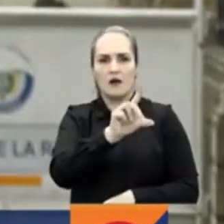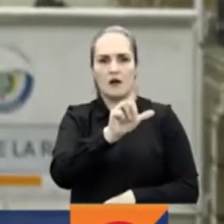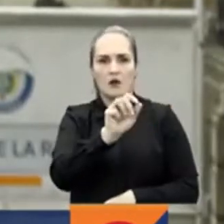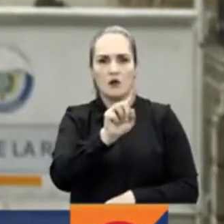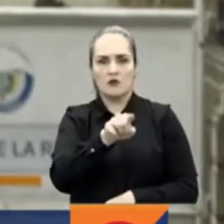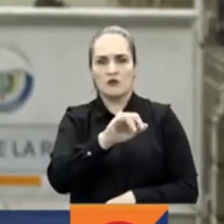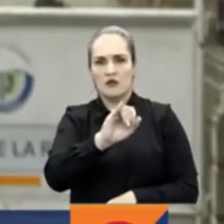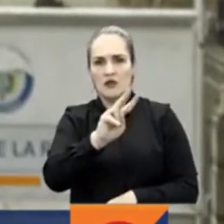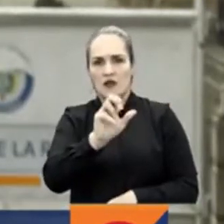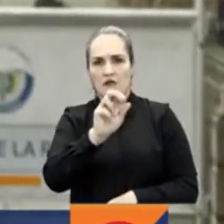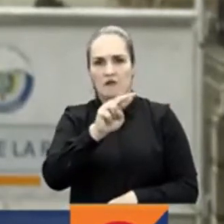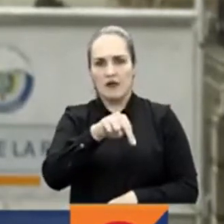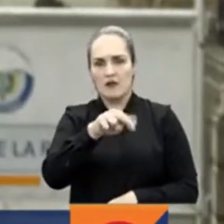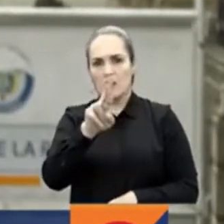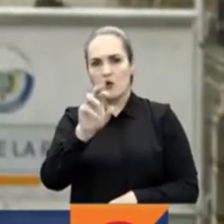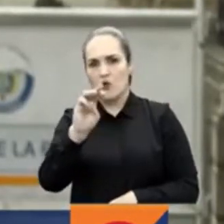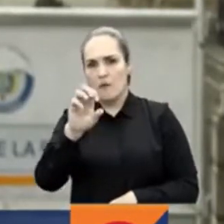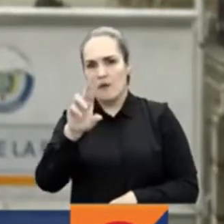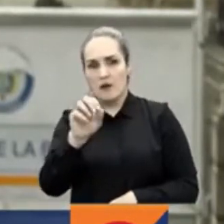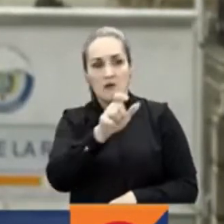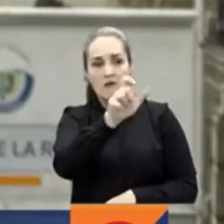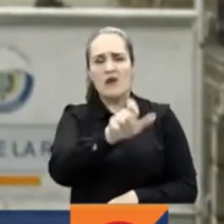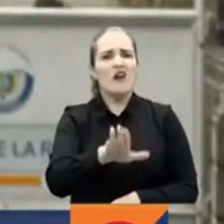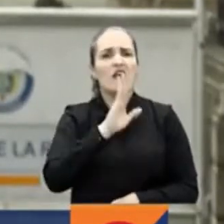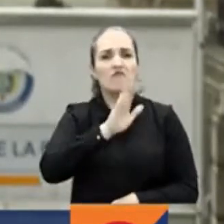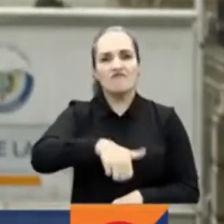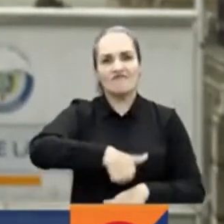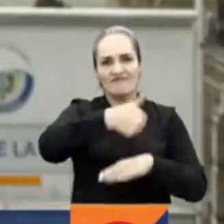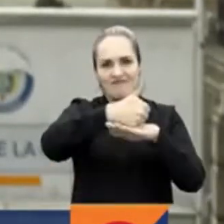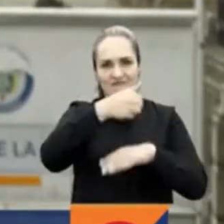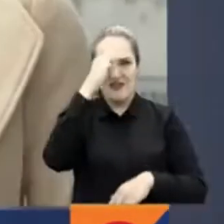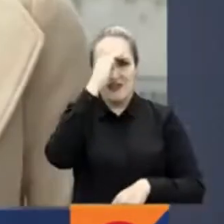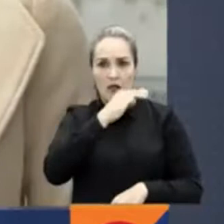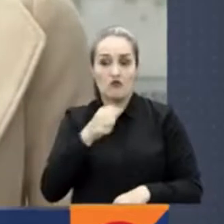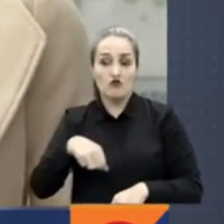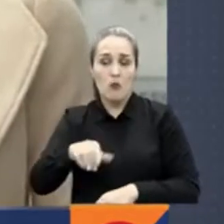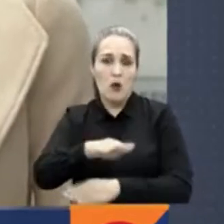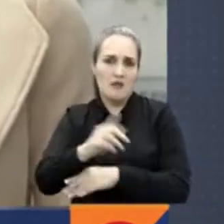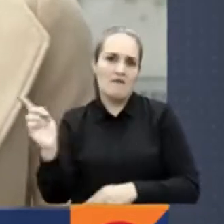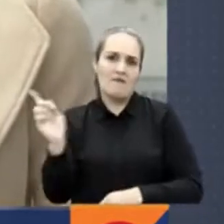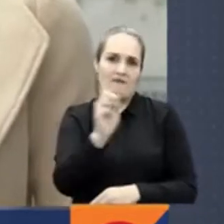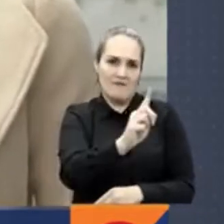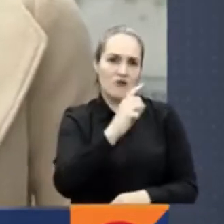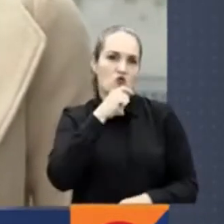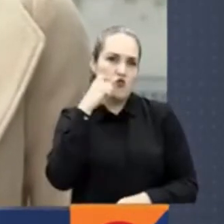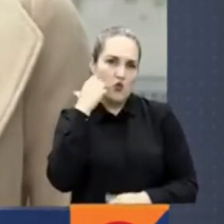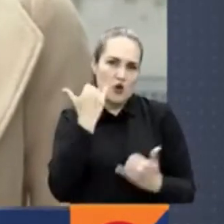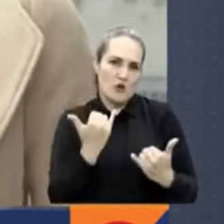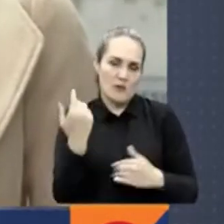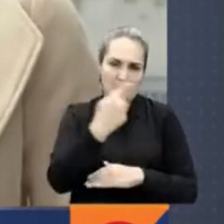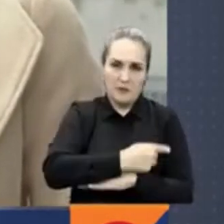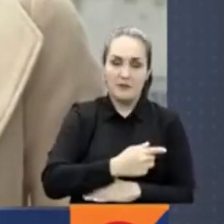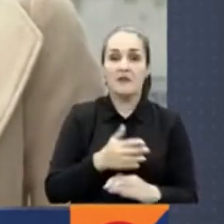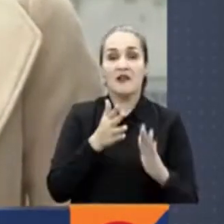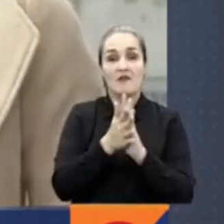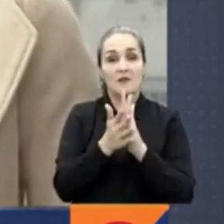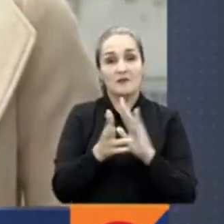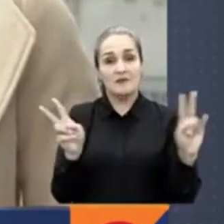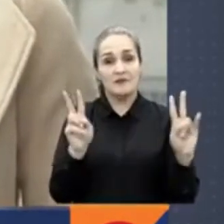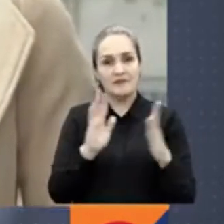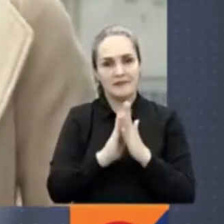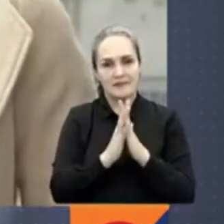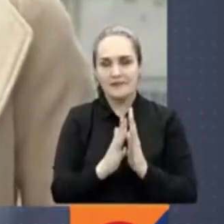comandante del Ejército Nacional. Por el momento, toda la información desde la Casa de Nariño, Luisa Barberi, RTBC Noticias Conectados, 24.7.